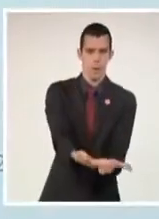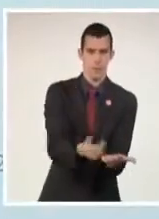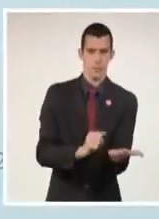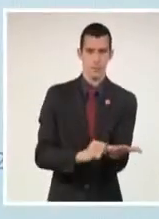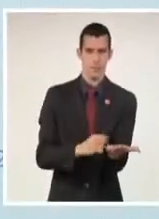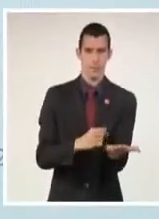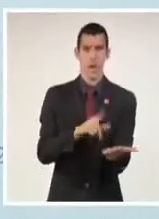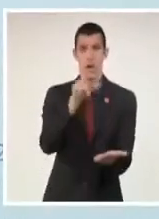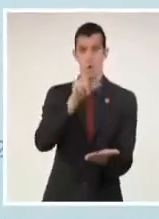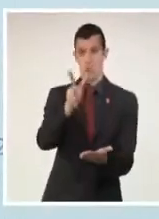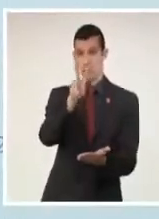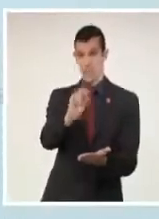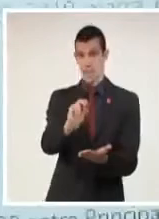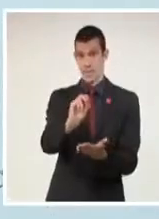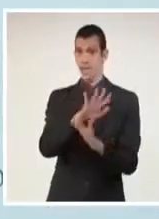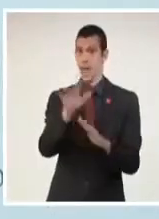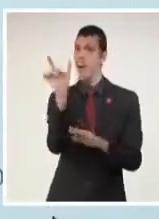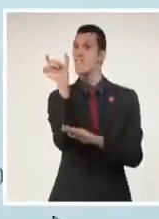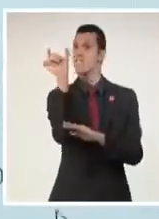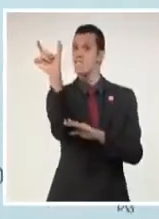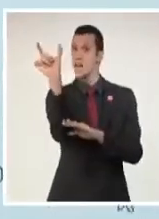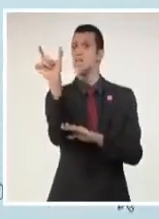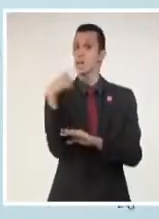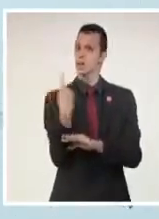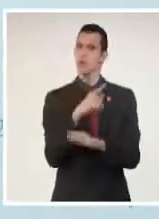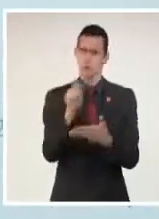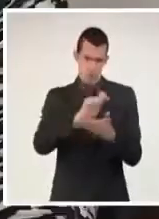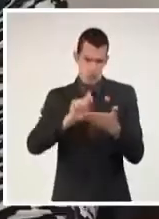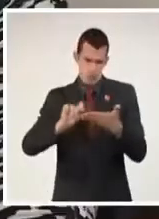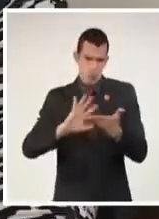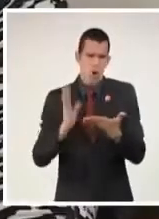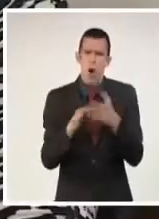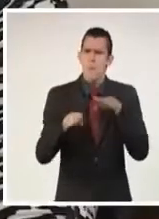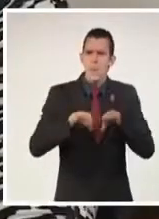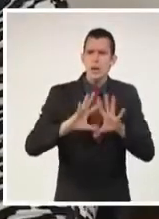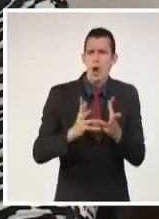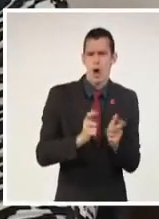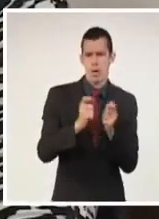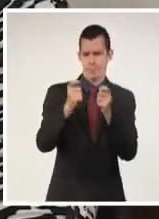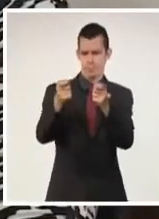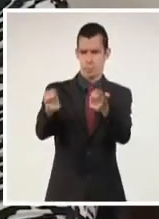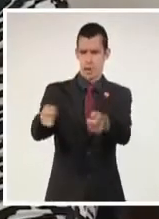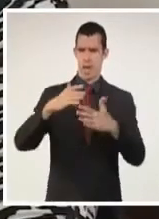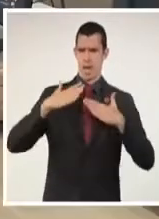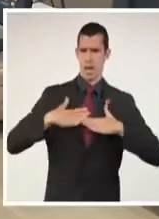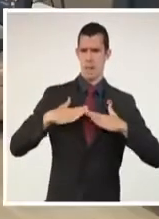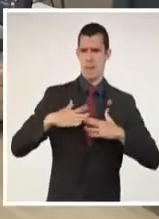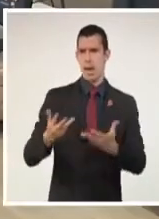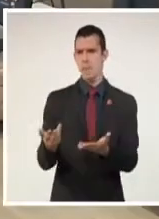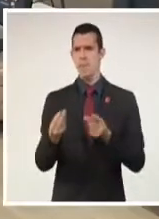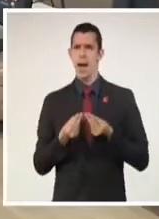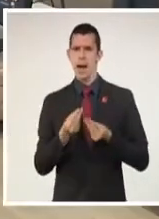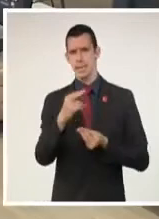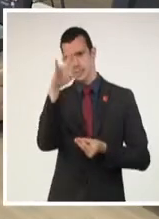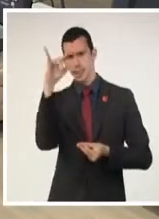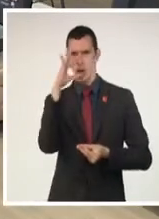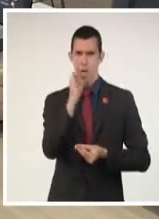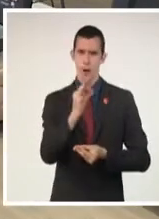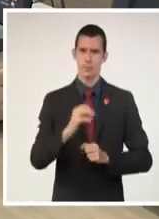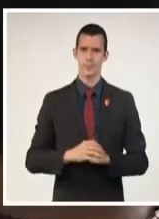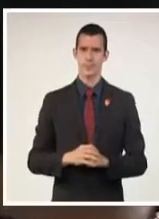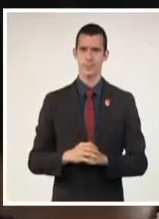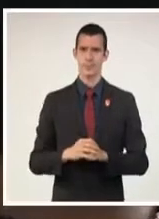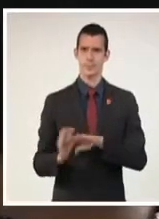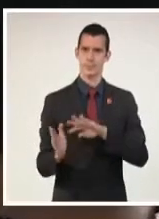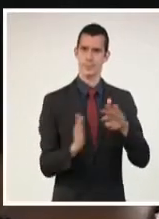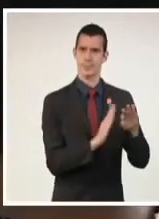Esta es la solicitud de BLS Industria y Tecnología. La especialista, Dania Fuentes, forma parte de un equipo